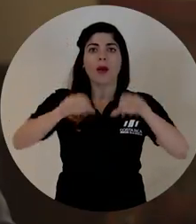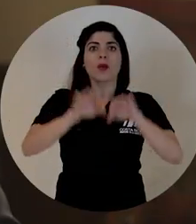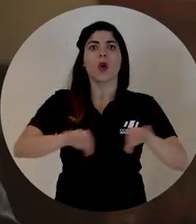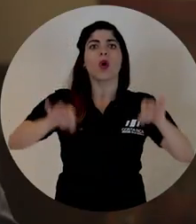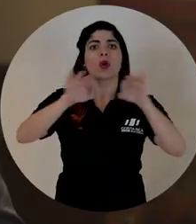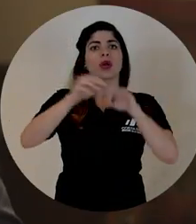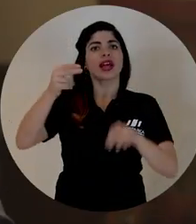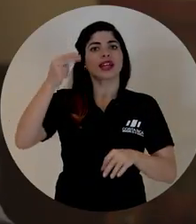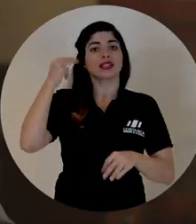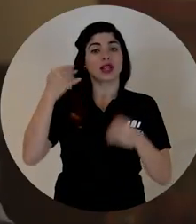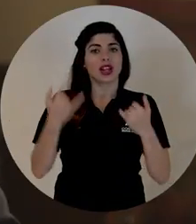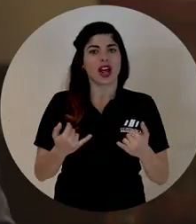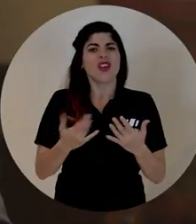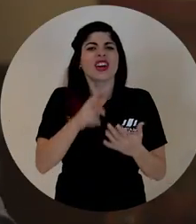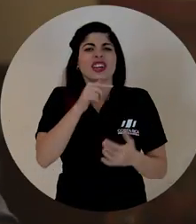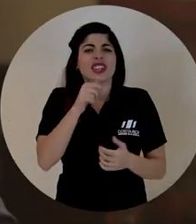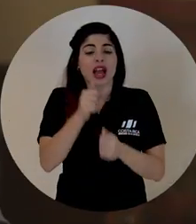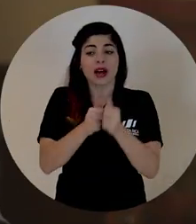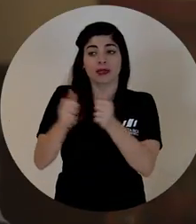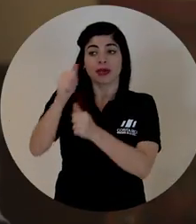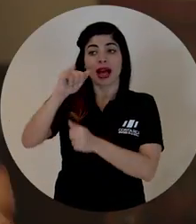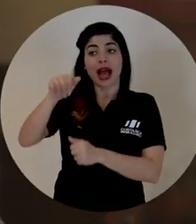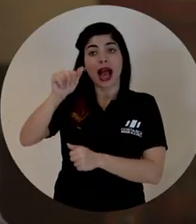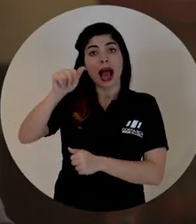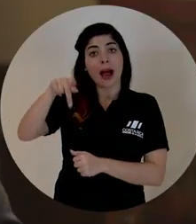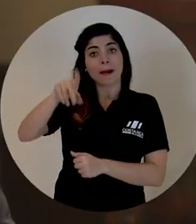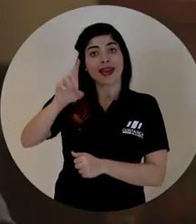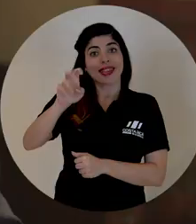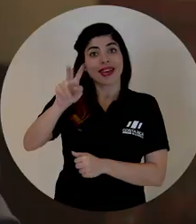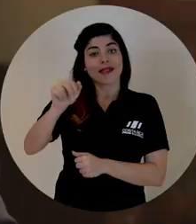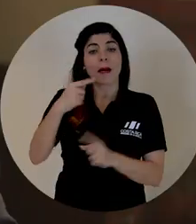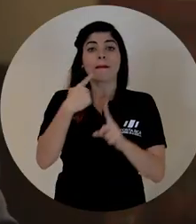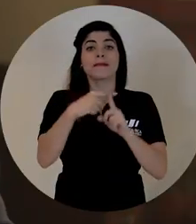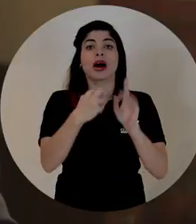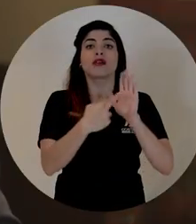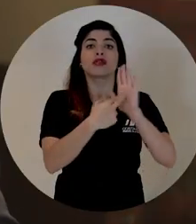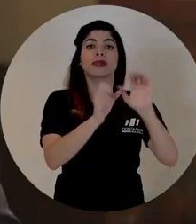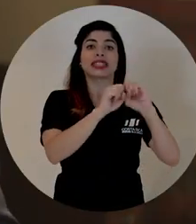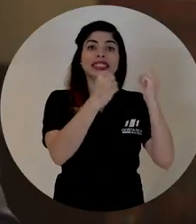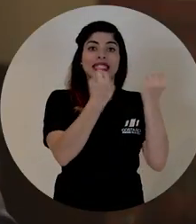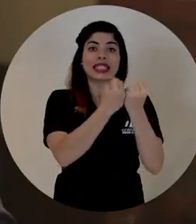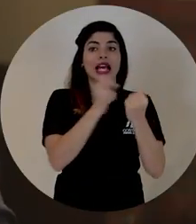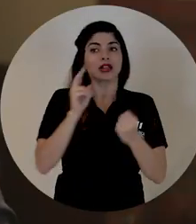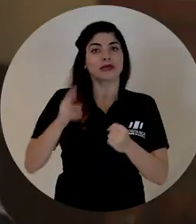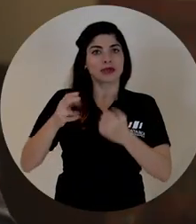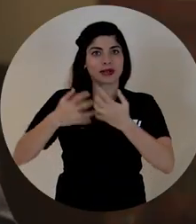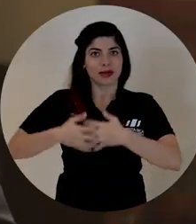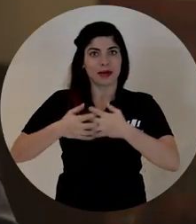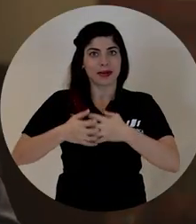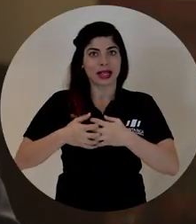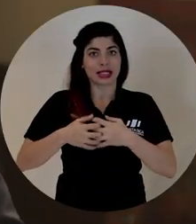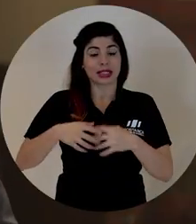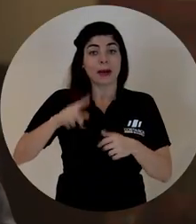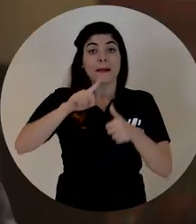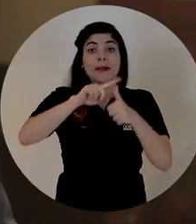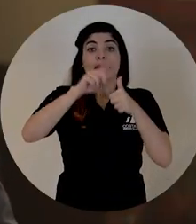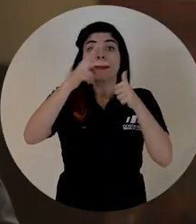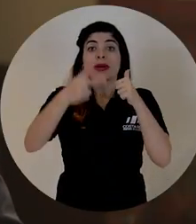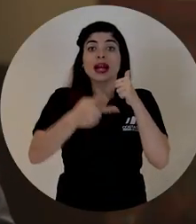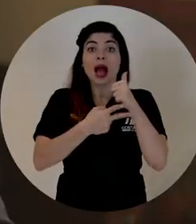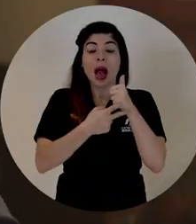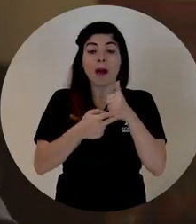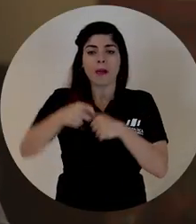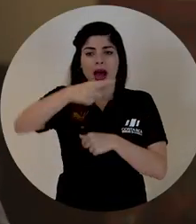acuerdo histórico, esta vez entre las autoridades de JAPDEVA y los representantes del sindicato de esta entidad. Por primera